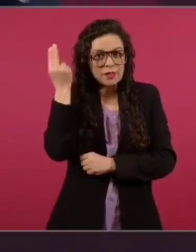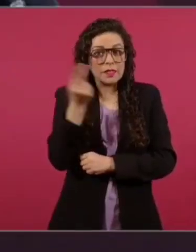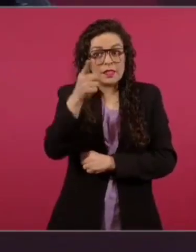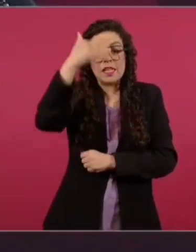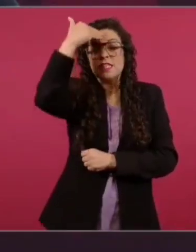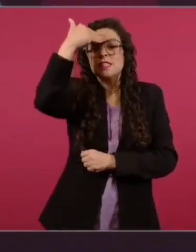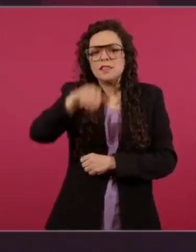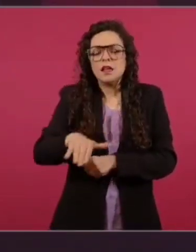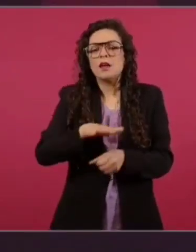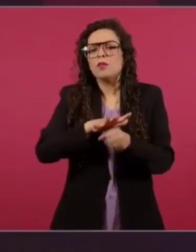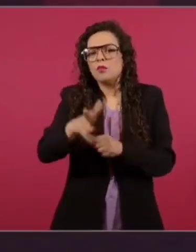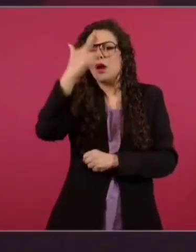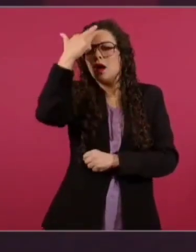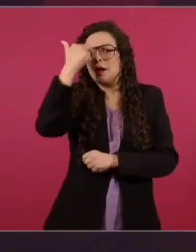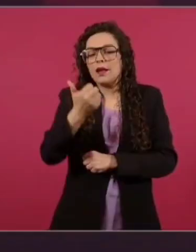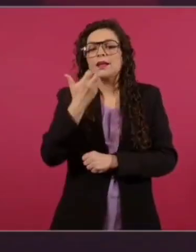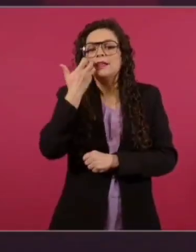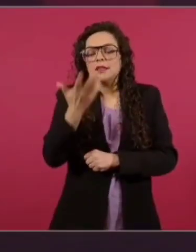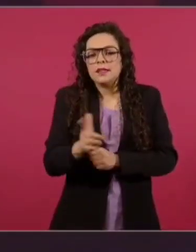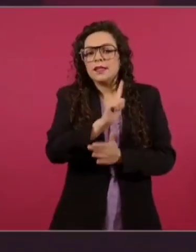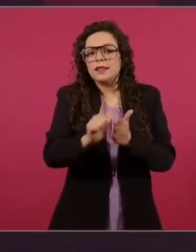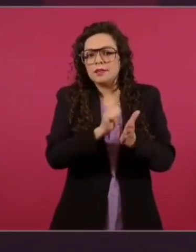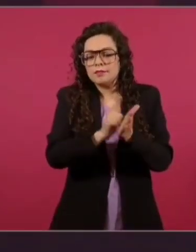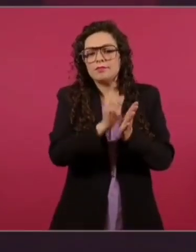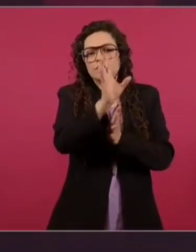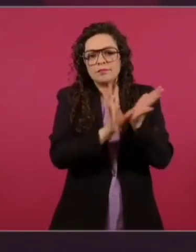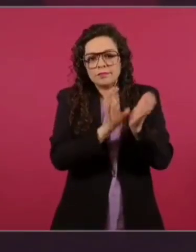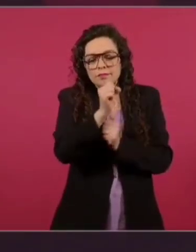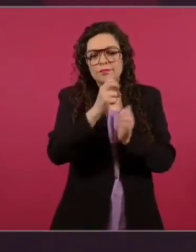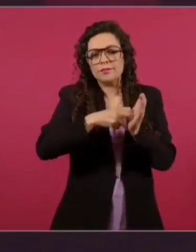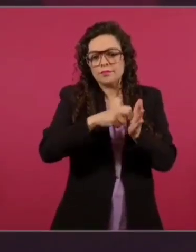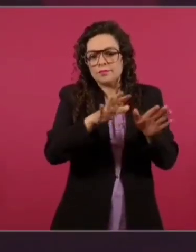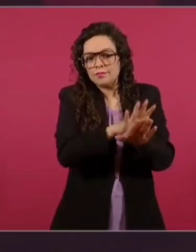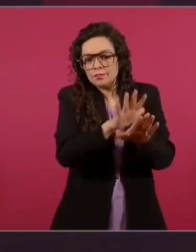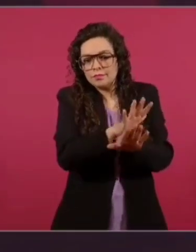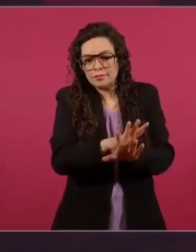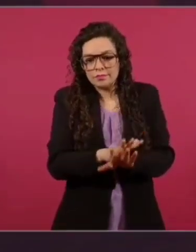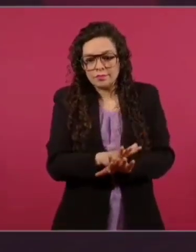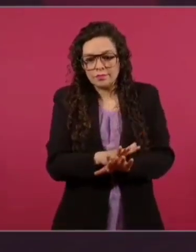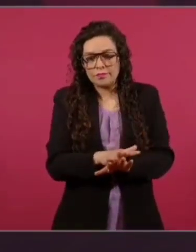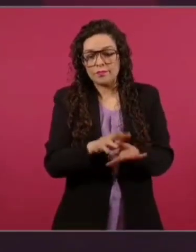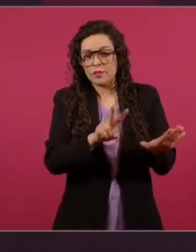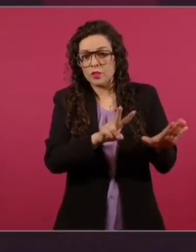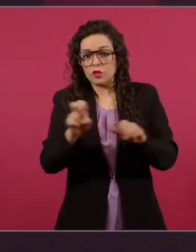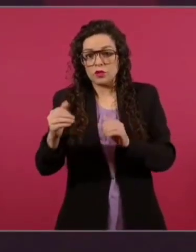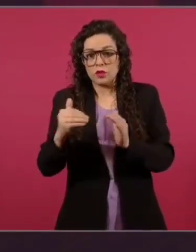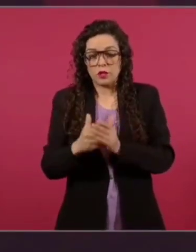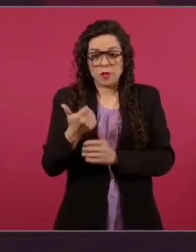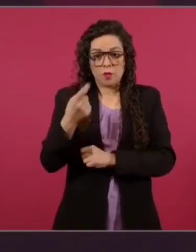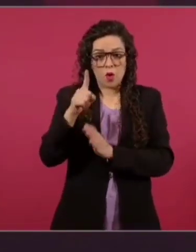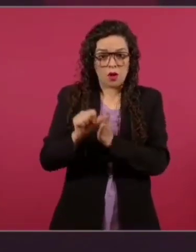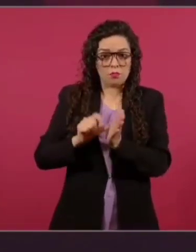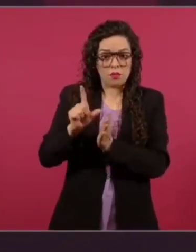30 años, ese ministro cobrando más de 200 mil pesos mensuales,